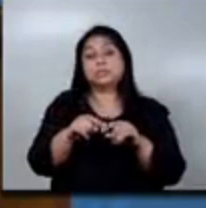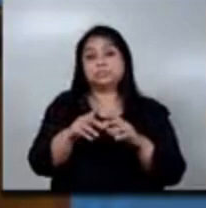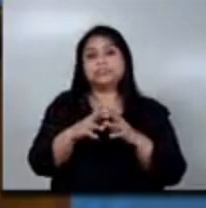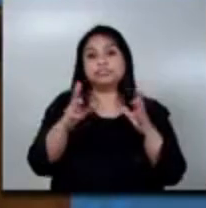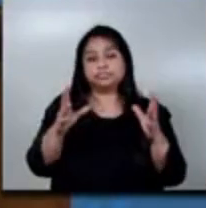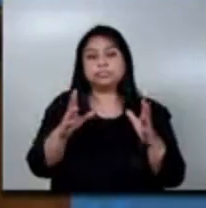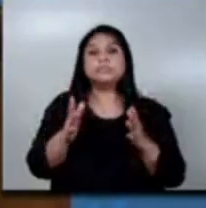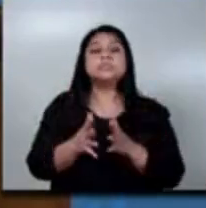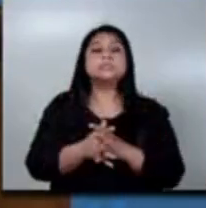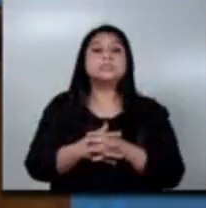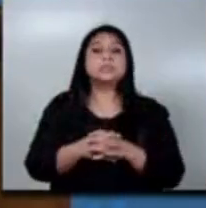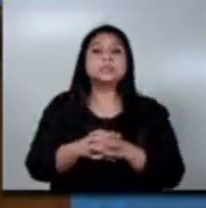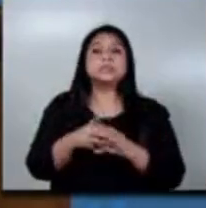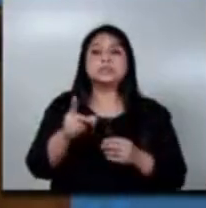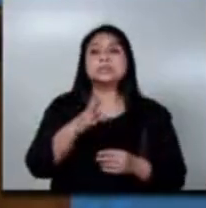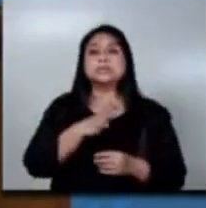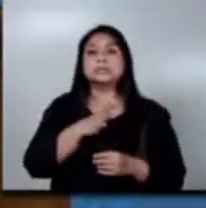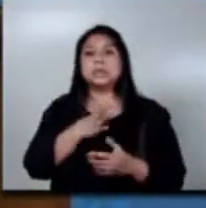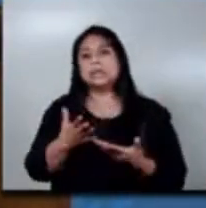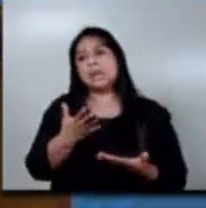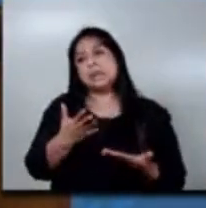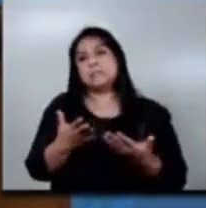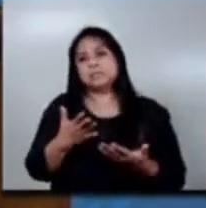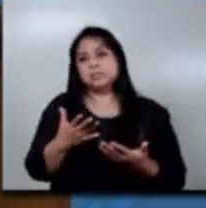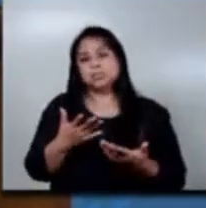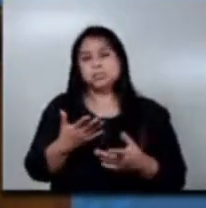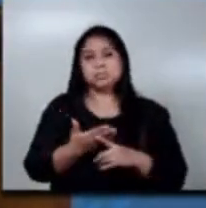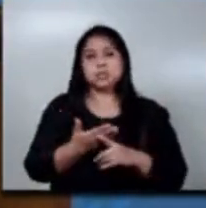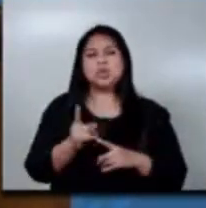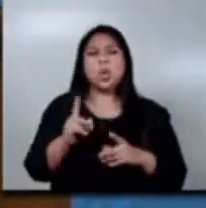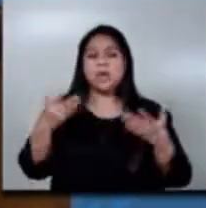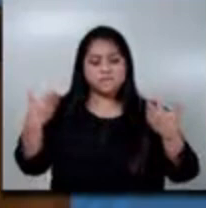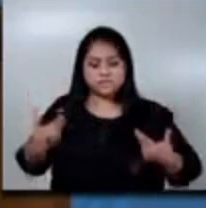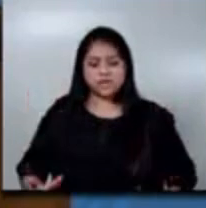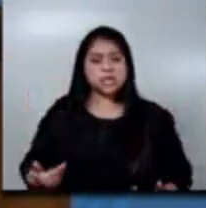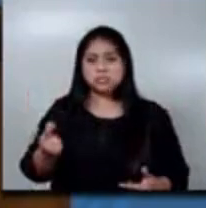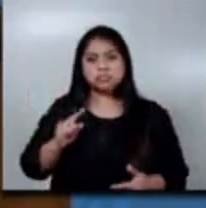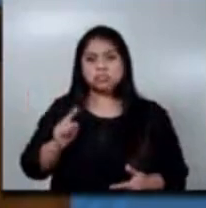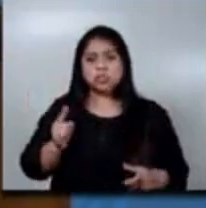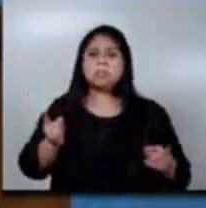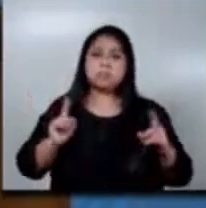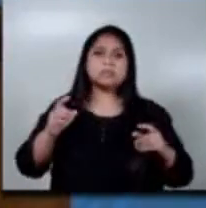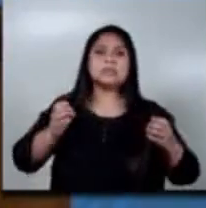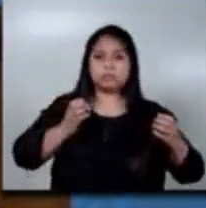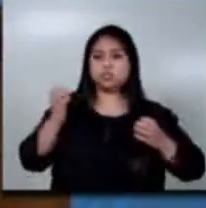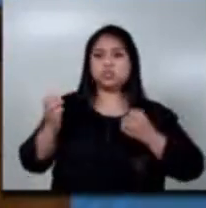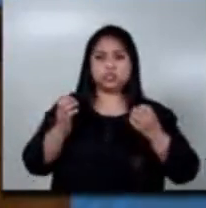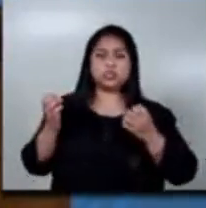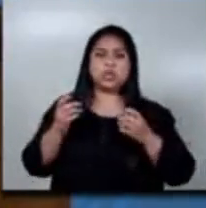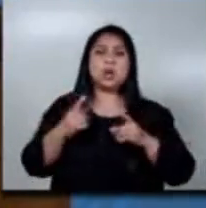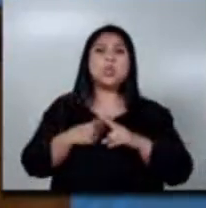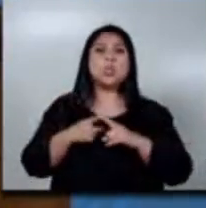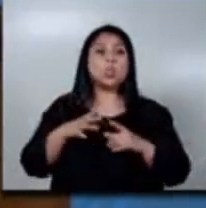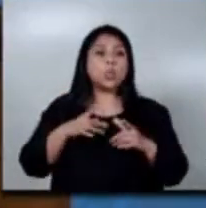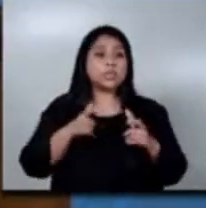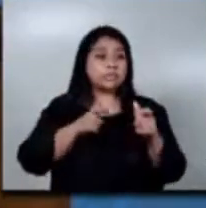puede ser que tengan un problema, tal vez no físico, pero sí emocional en cuanto al manejo de su